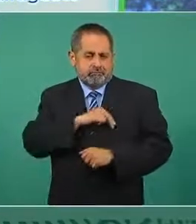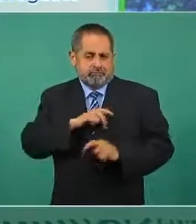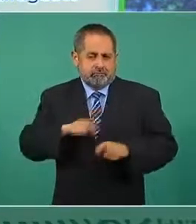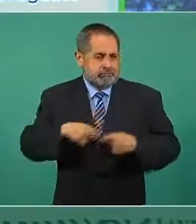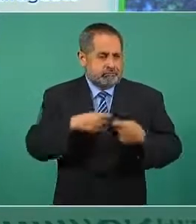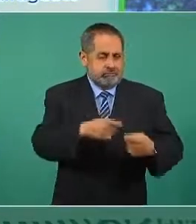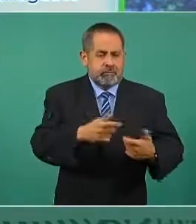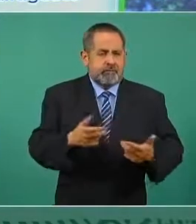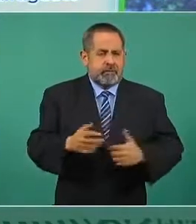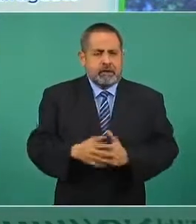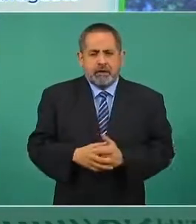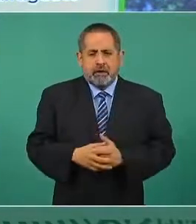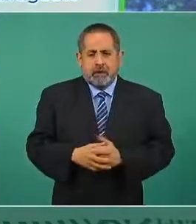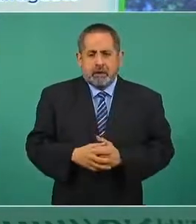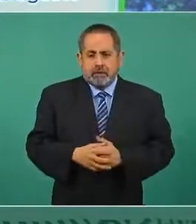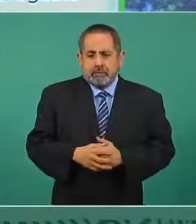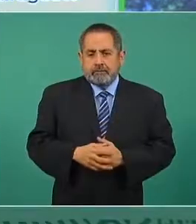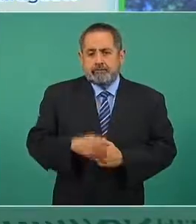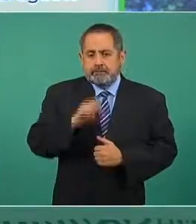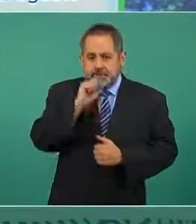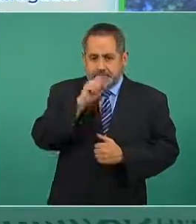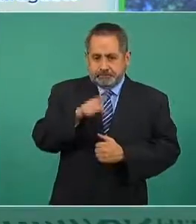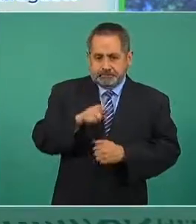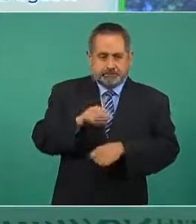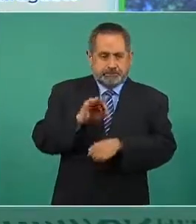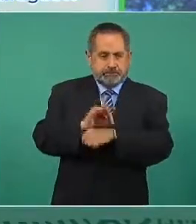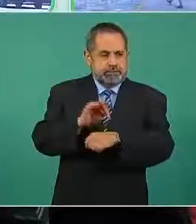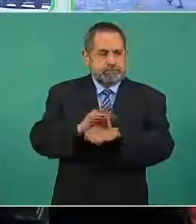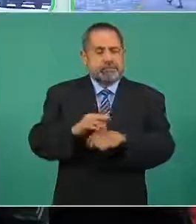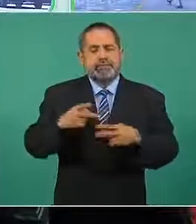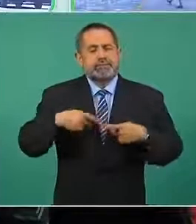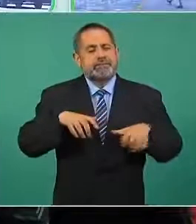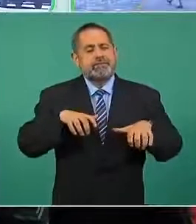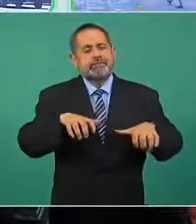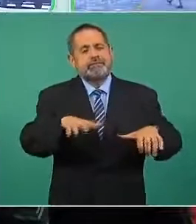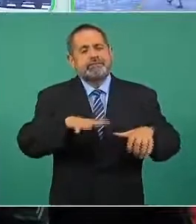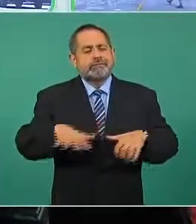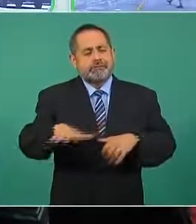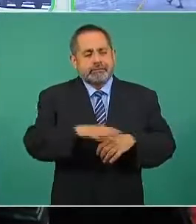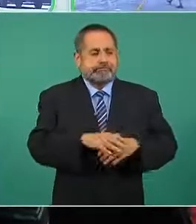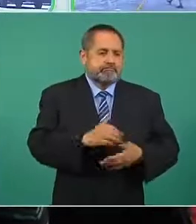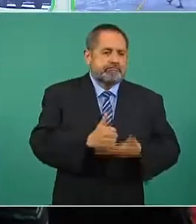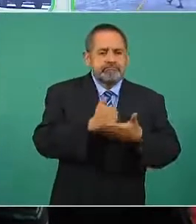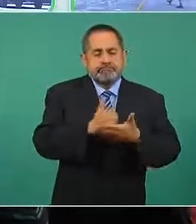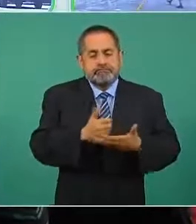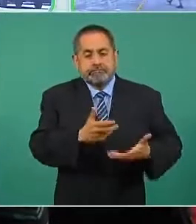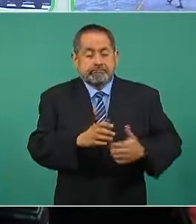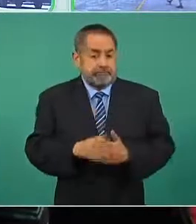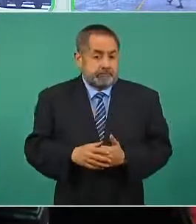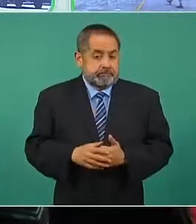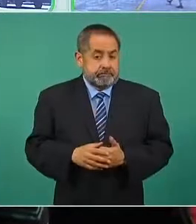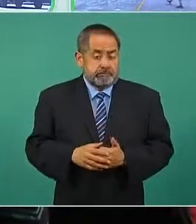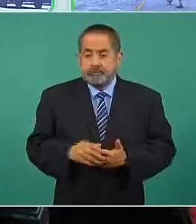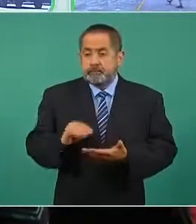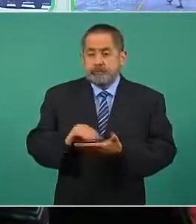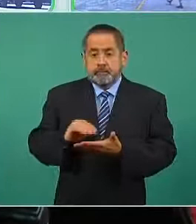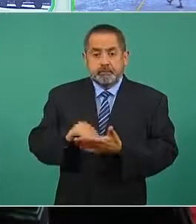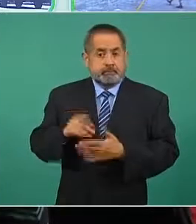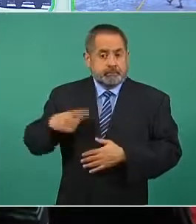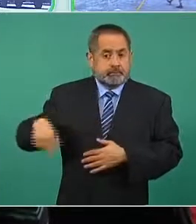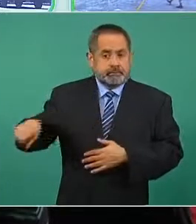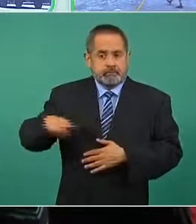También se continuó con las estrategias de protección ciudadana, se realizaron o se continúan las operaciones en